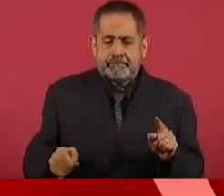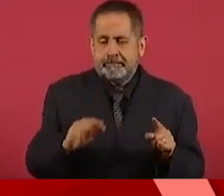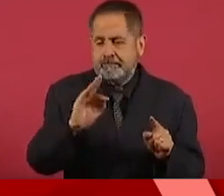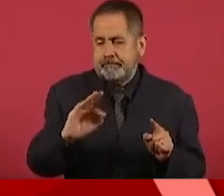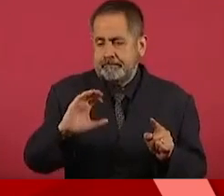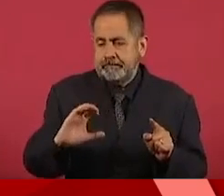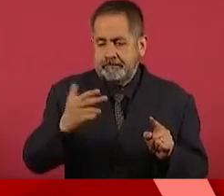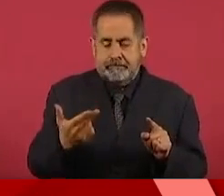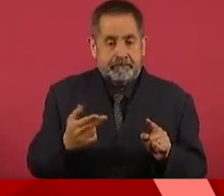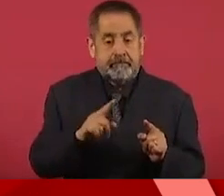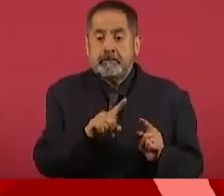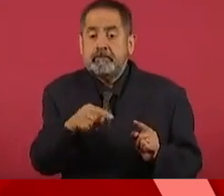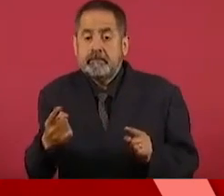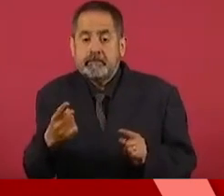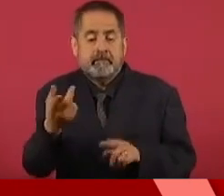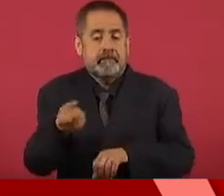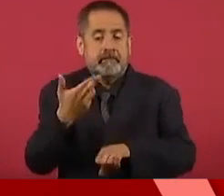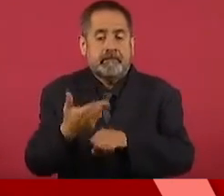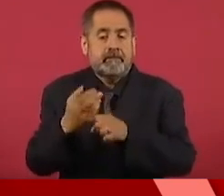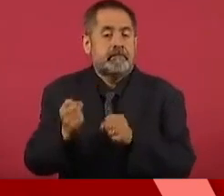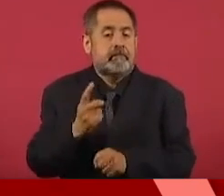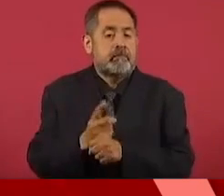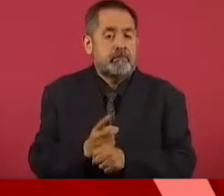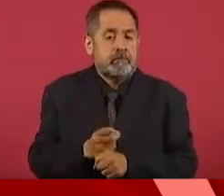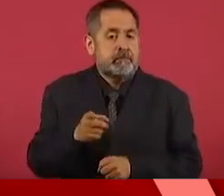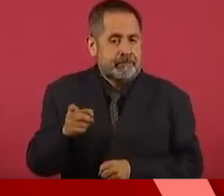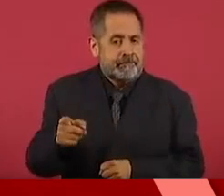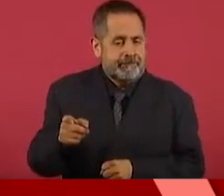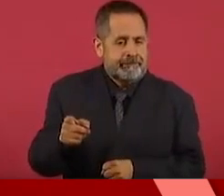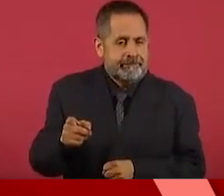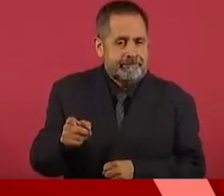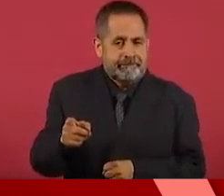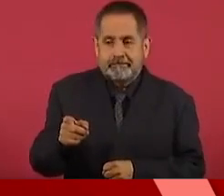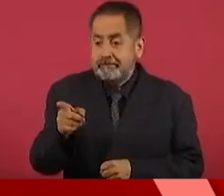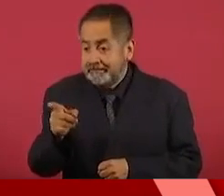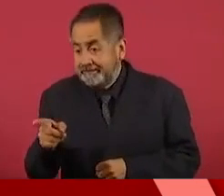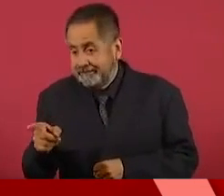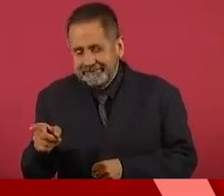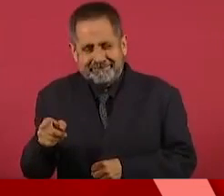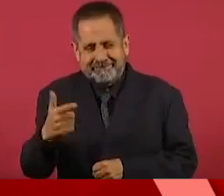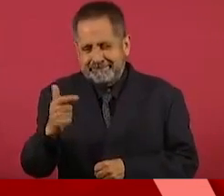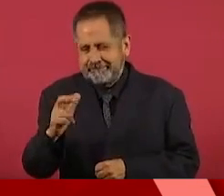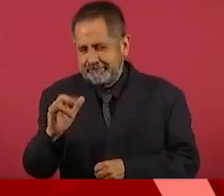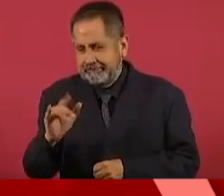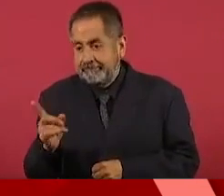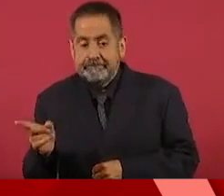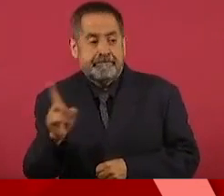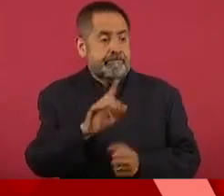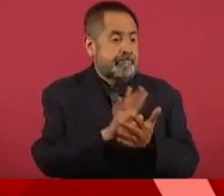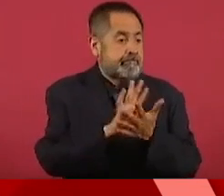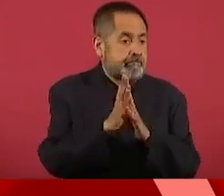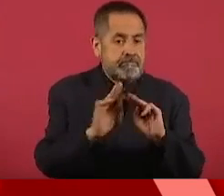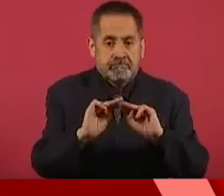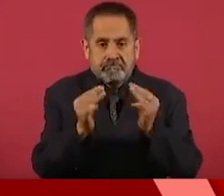el secretario de Seguridad Pública estaba vinculado con la